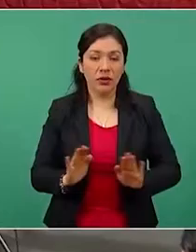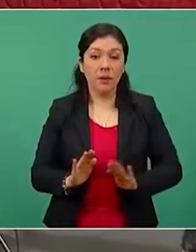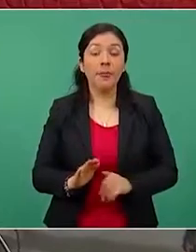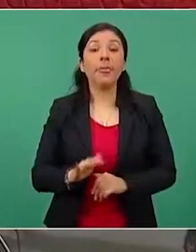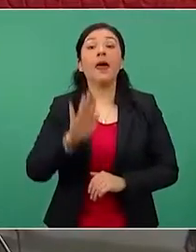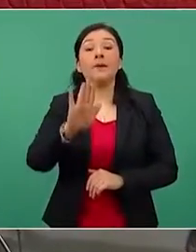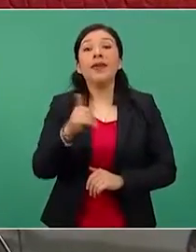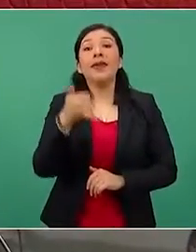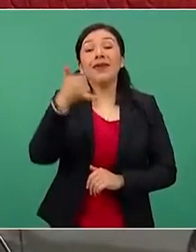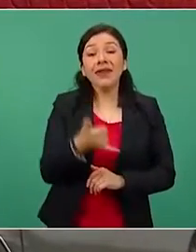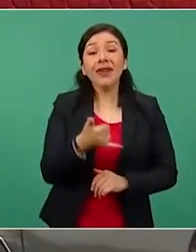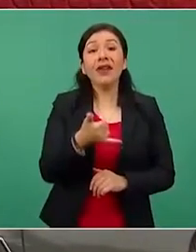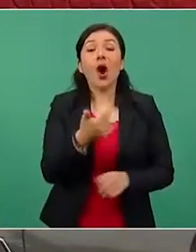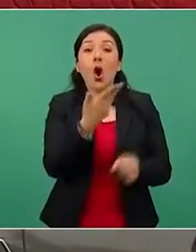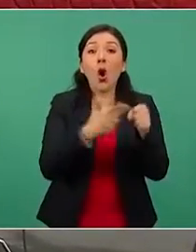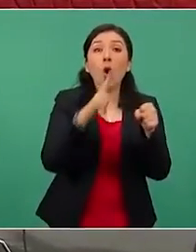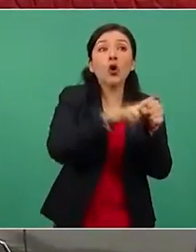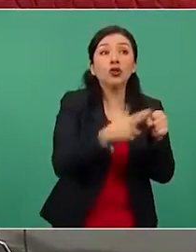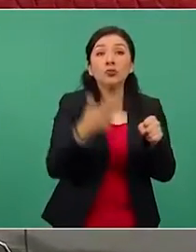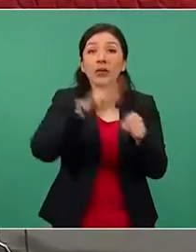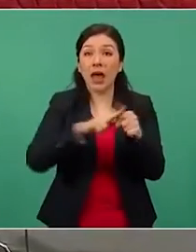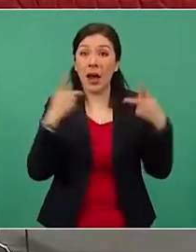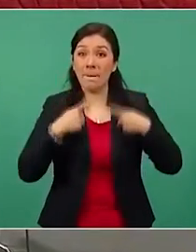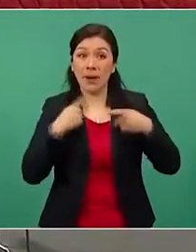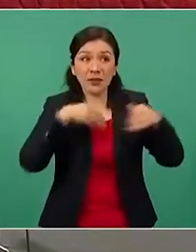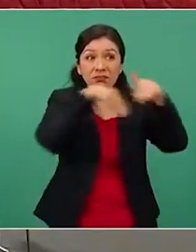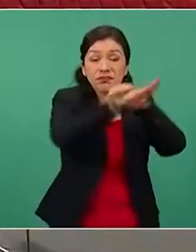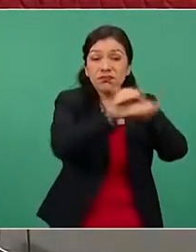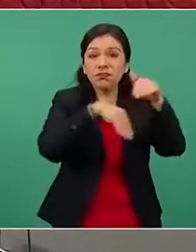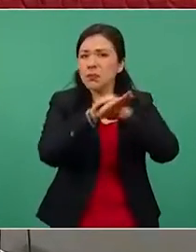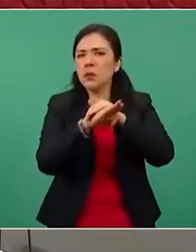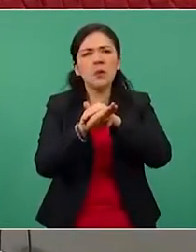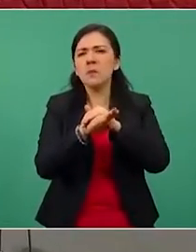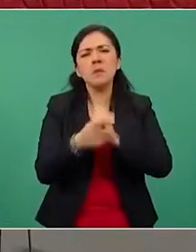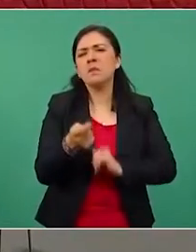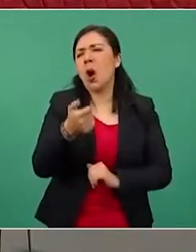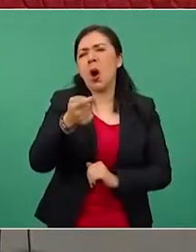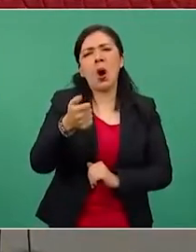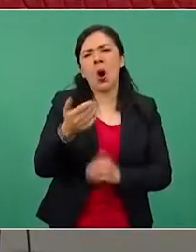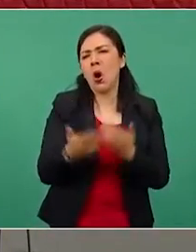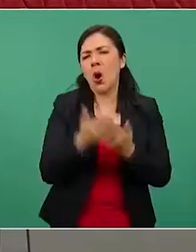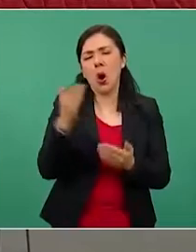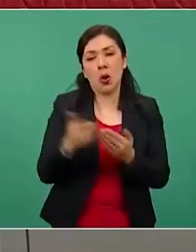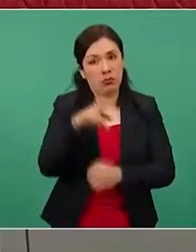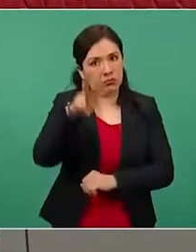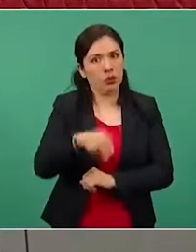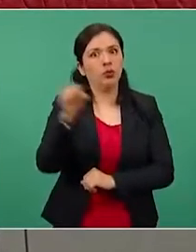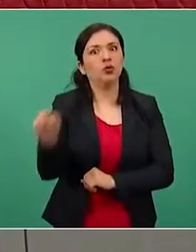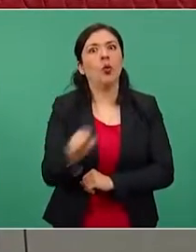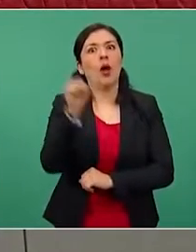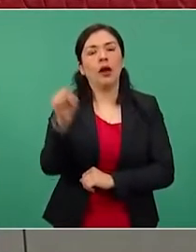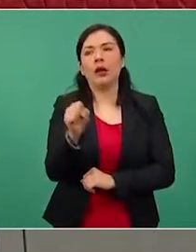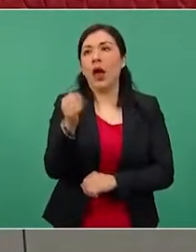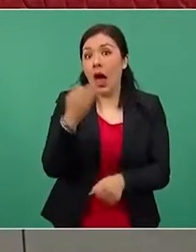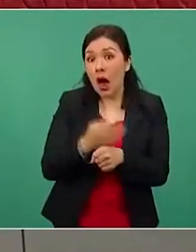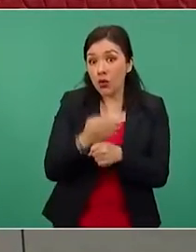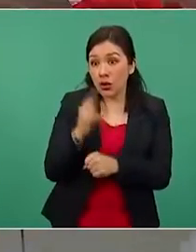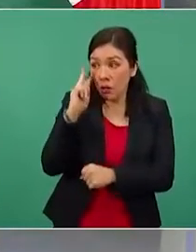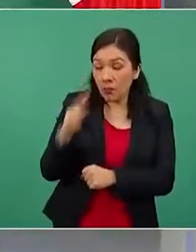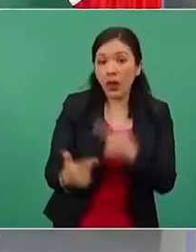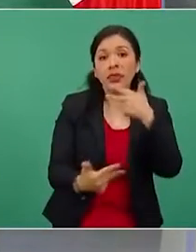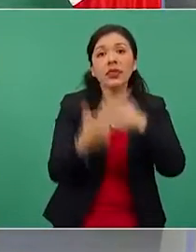ocupación en camas generales está muy baja, afortunadamente 13 por ciento,